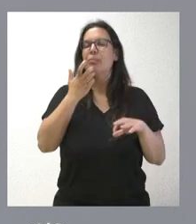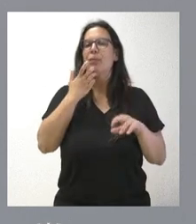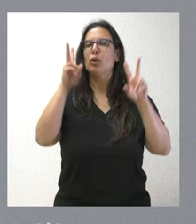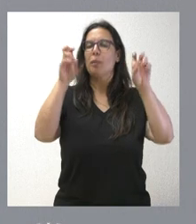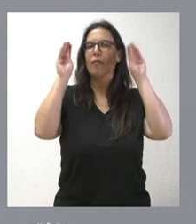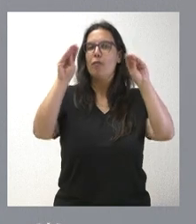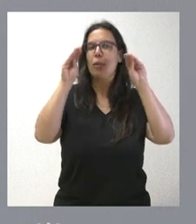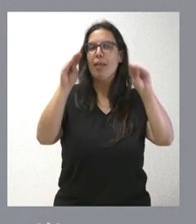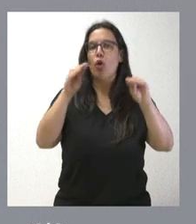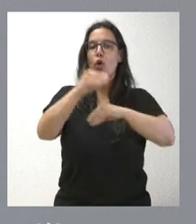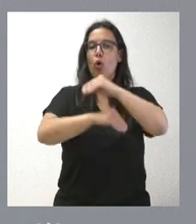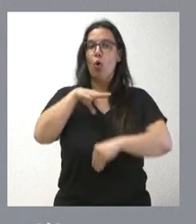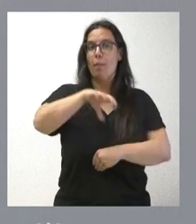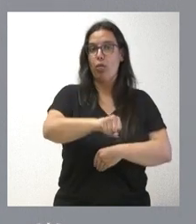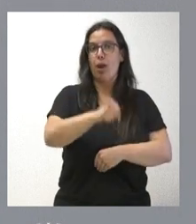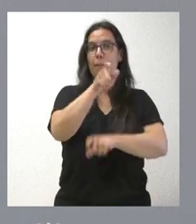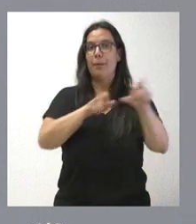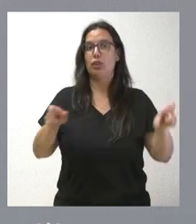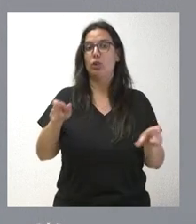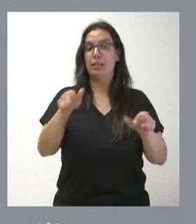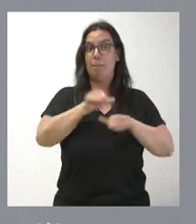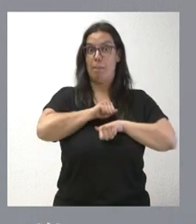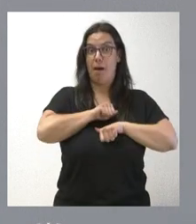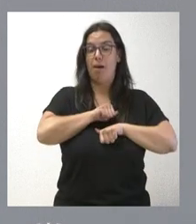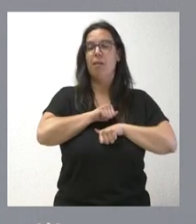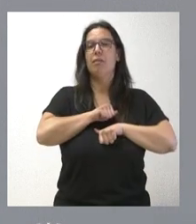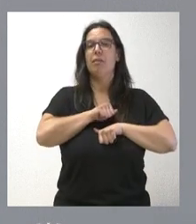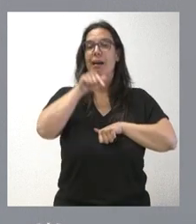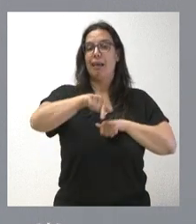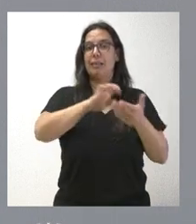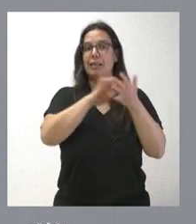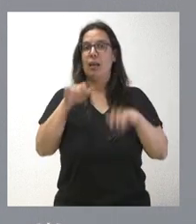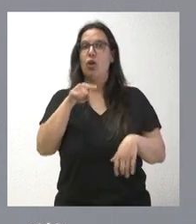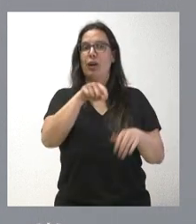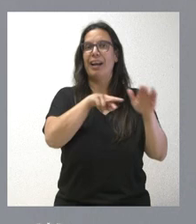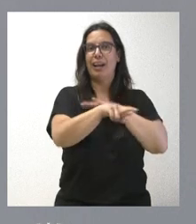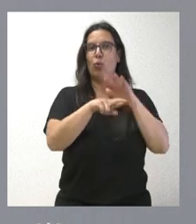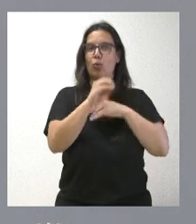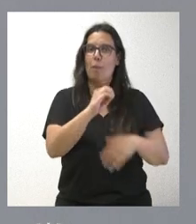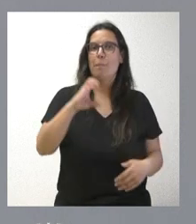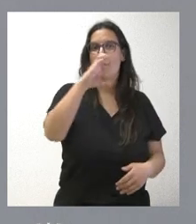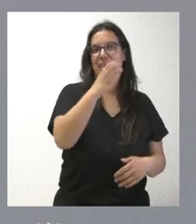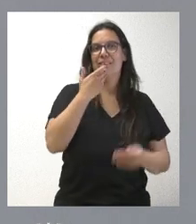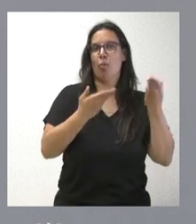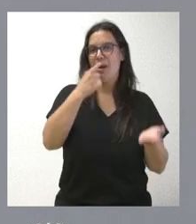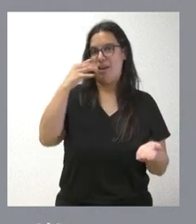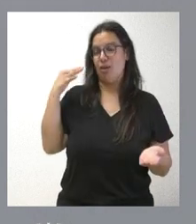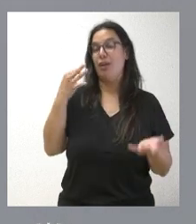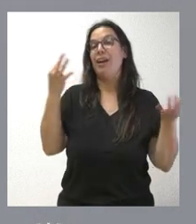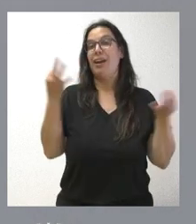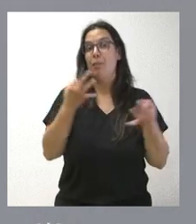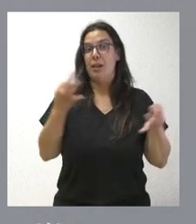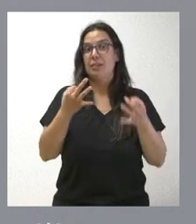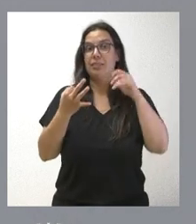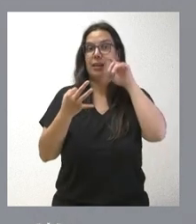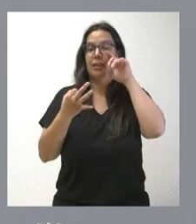formación ocupacional de personas desempleadas en Castilla y León, pues hay más recursos que los que ha habido en otras ocasiones. Lo que pasa es que se